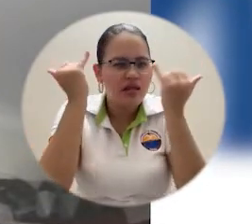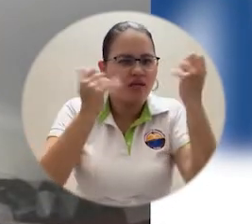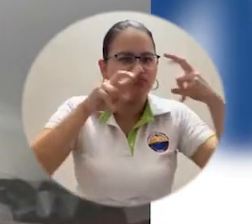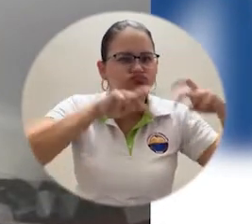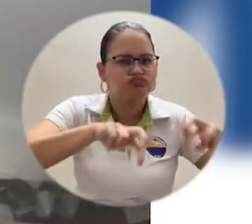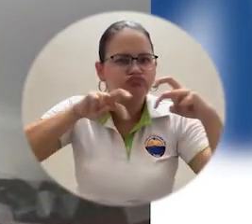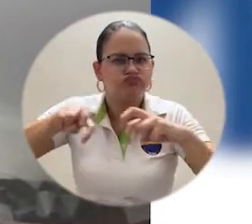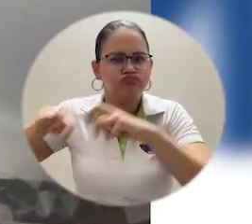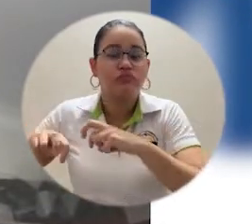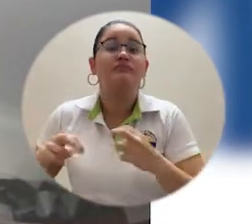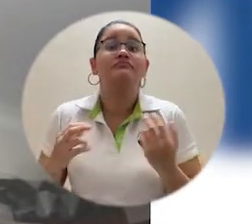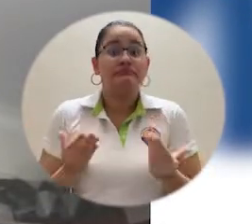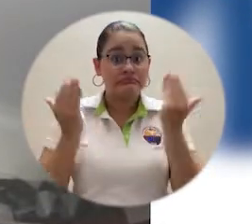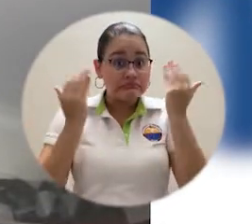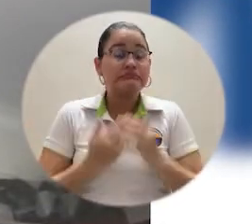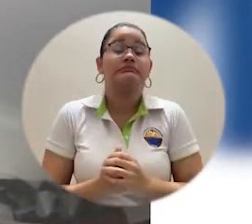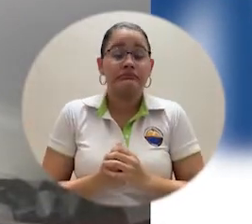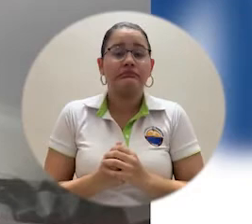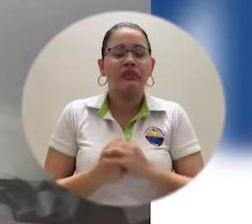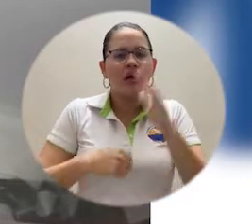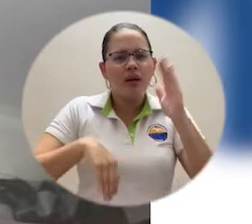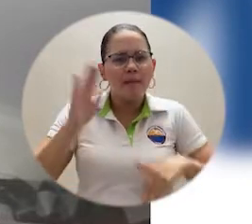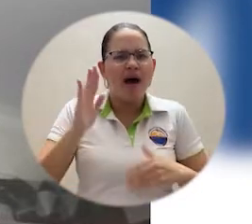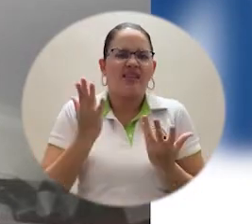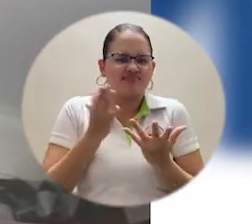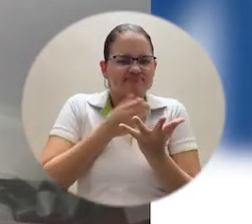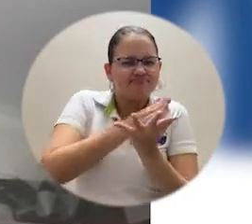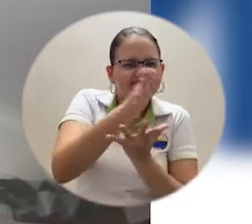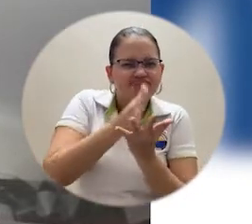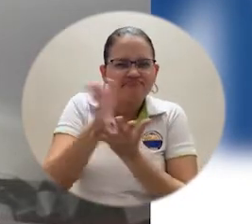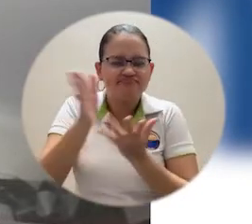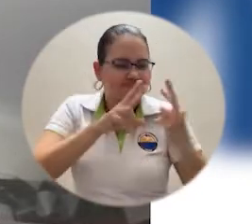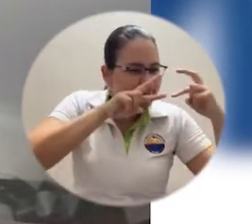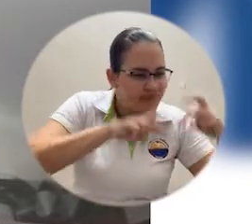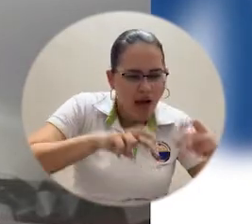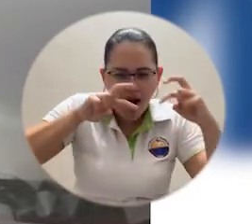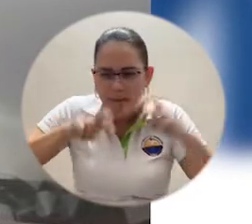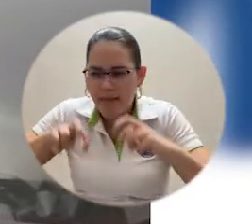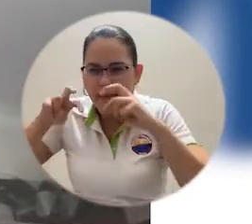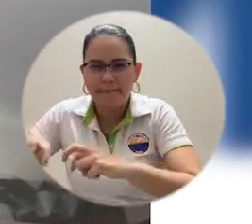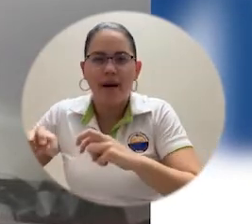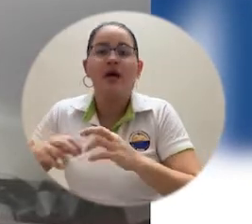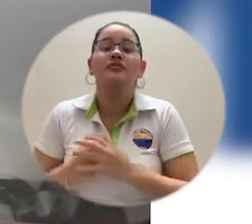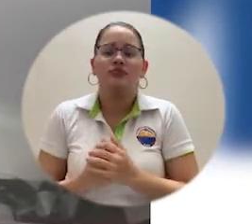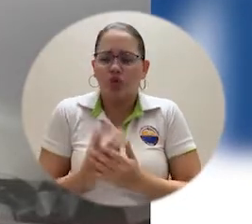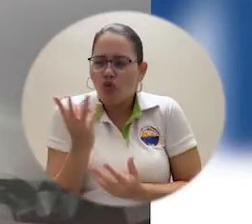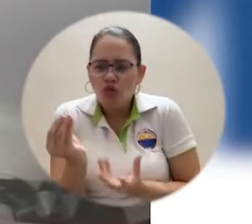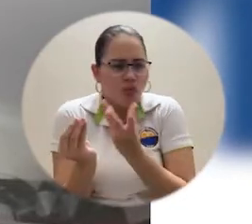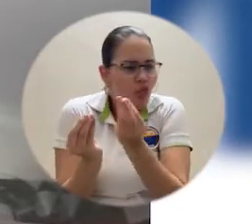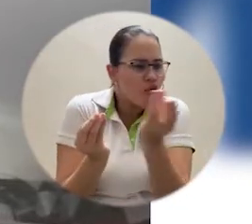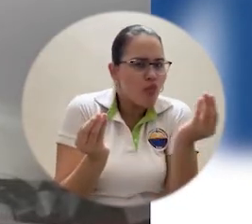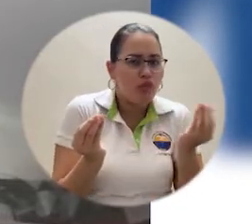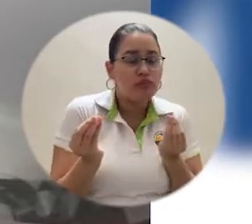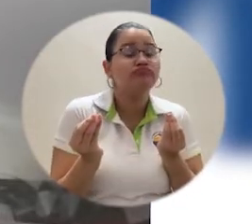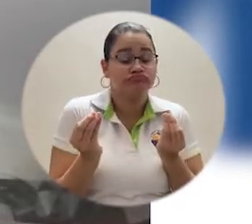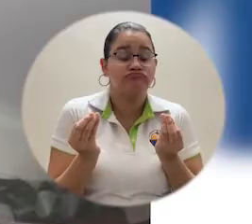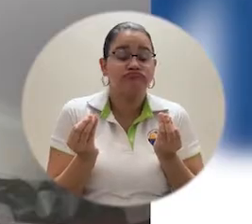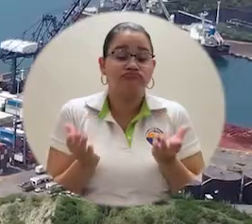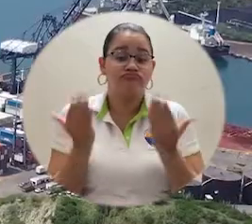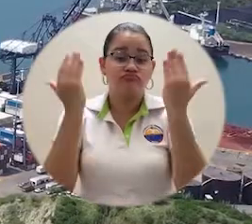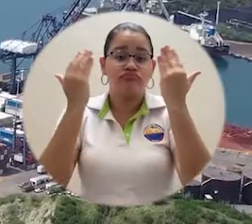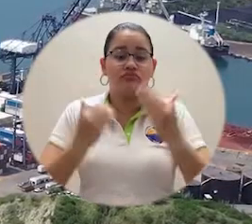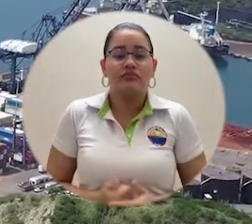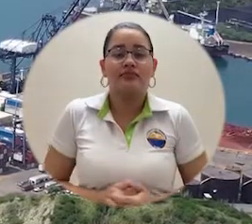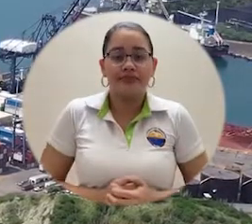líneas que son de interés particular de cada una de las disciplinas, de cada uno de los integrantes de los grupos de investigación.